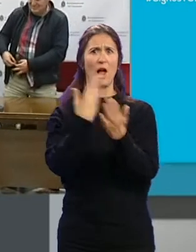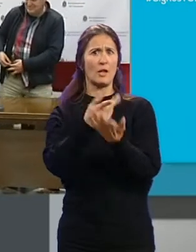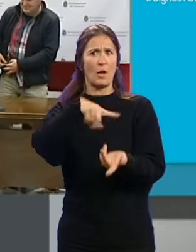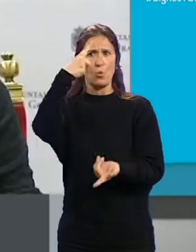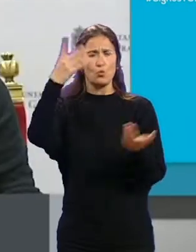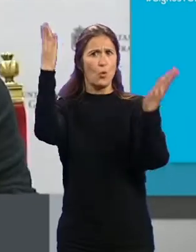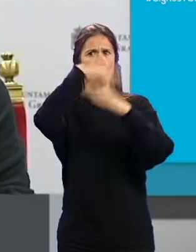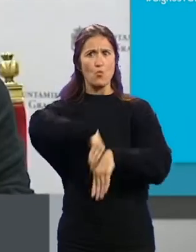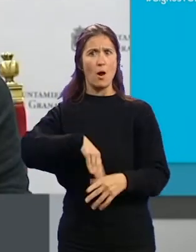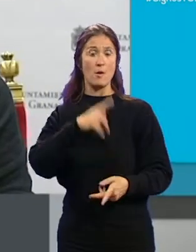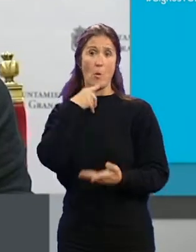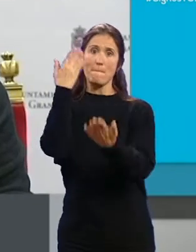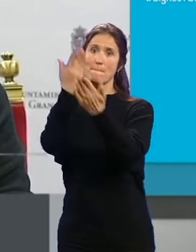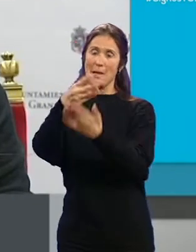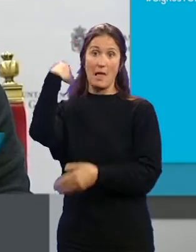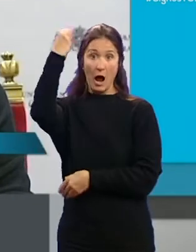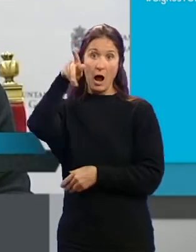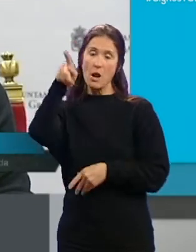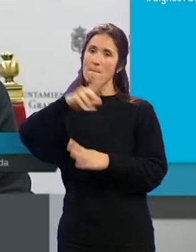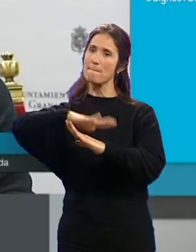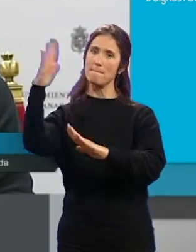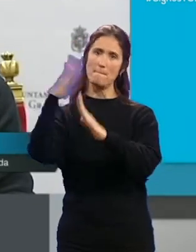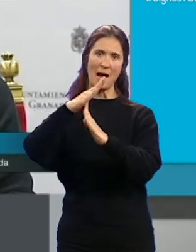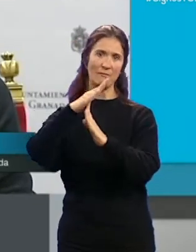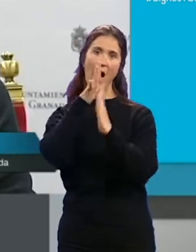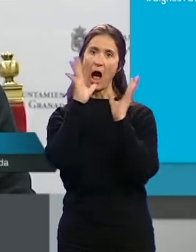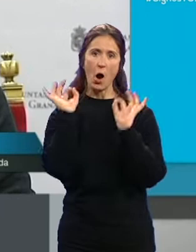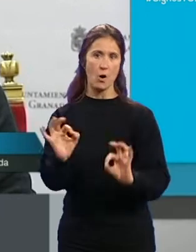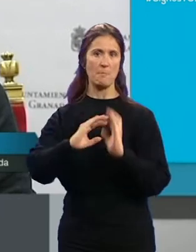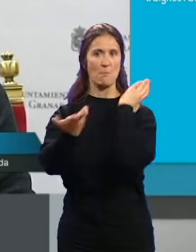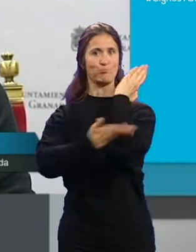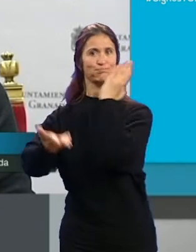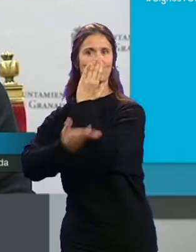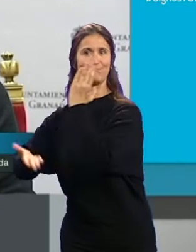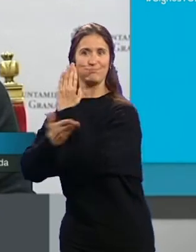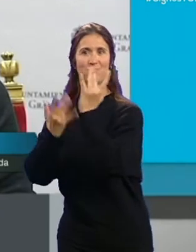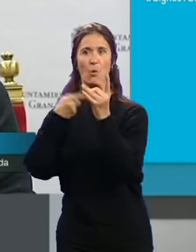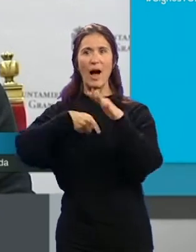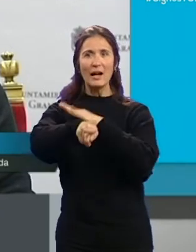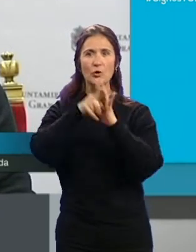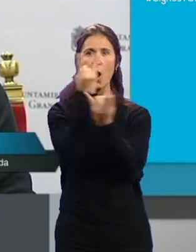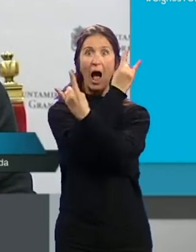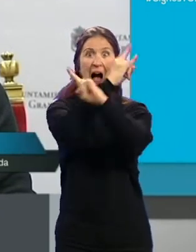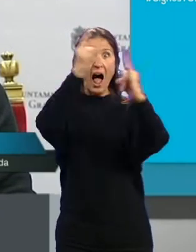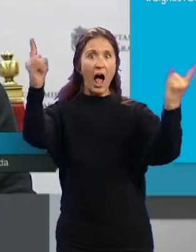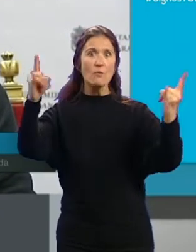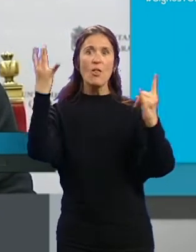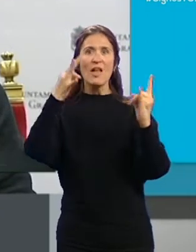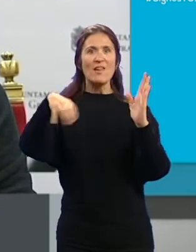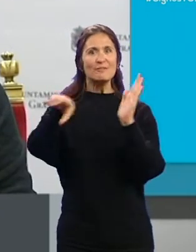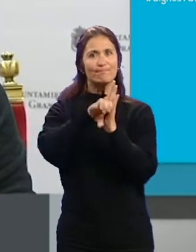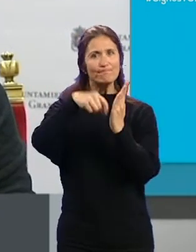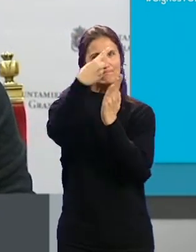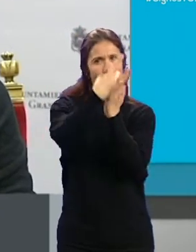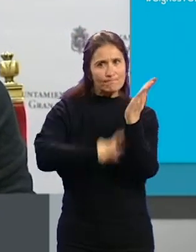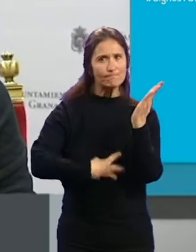Pedimos al Patronato de la Alhambra, como decimos, que paralice de inmediato las talas. La gestión del arbolado, un arbolado que debe estar catalogado e